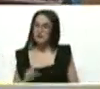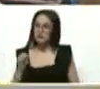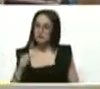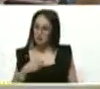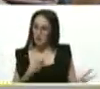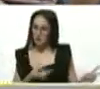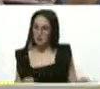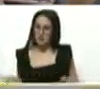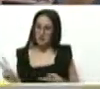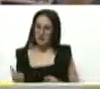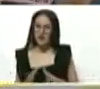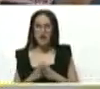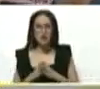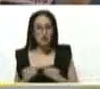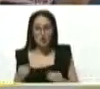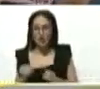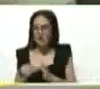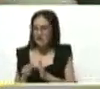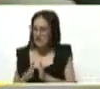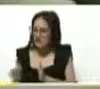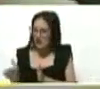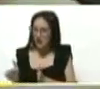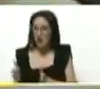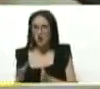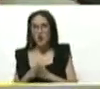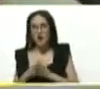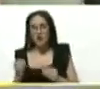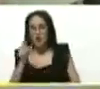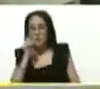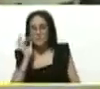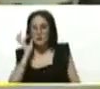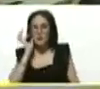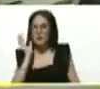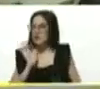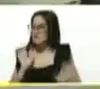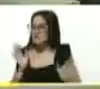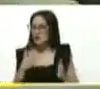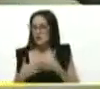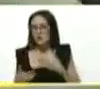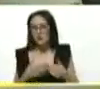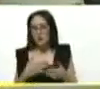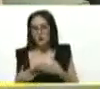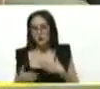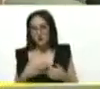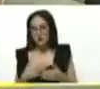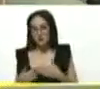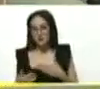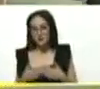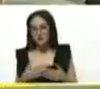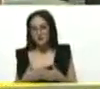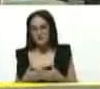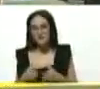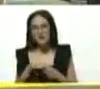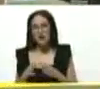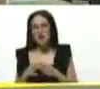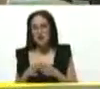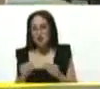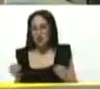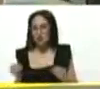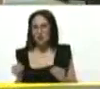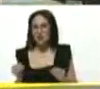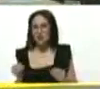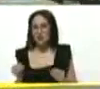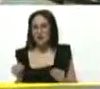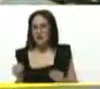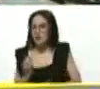bienvenida a todo vecino, a toda vecina independiente. A todo vecino, a toda vecina